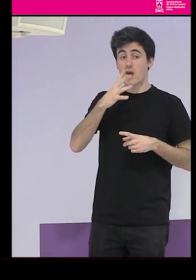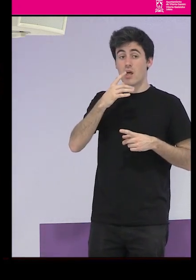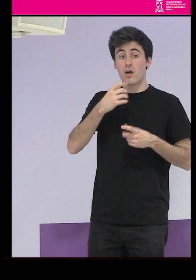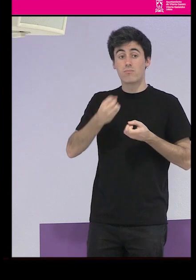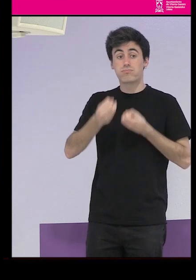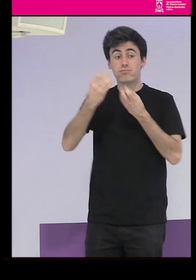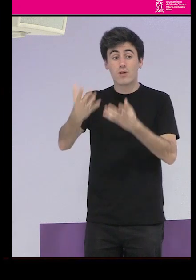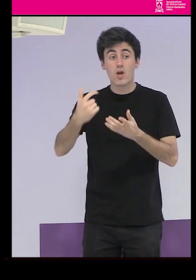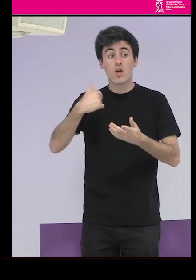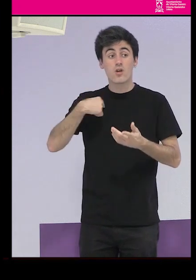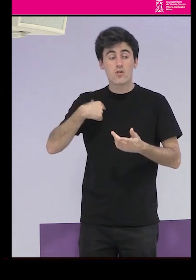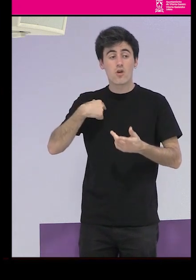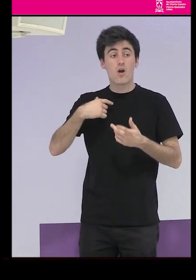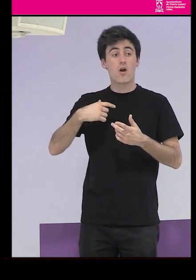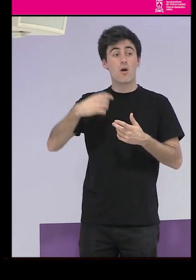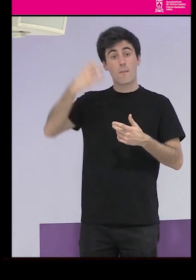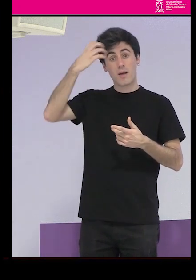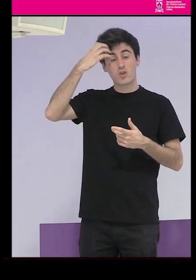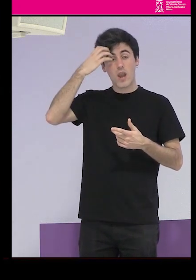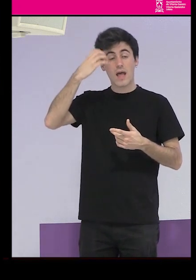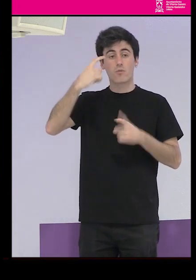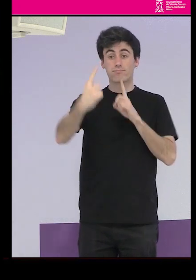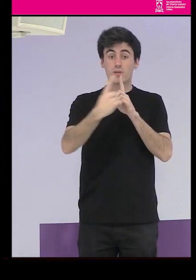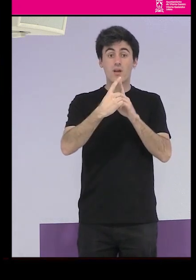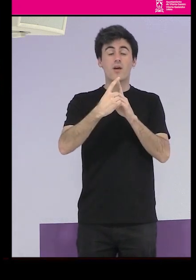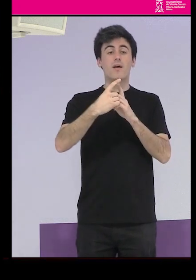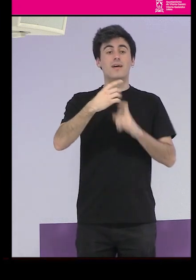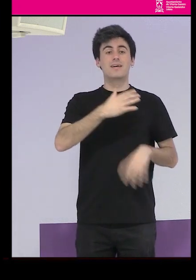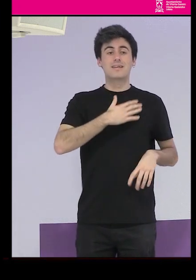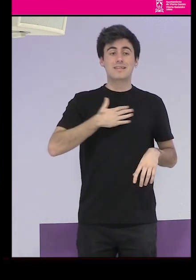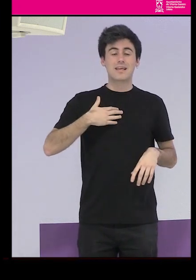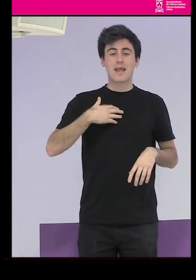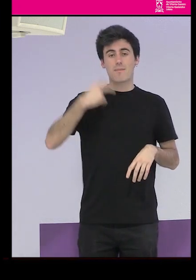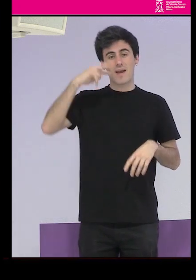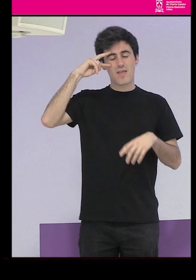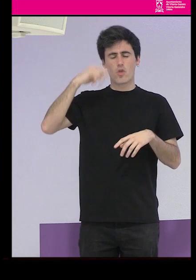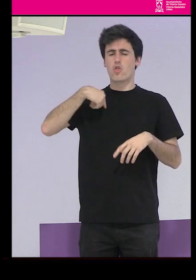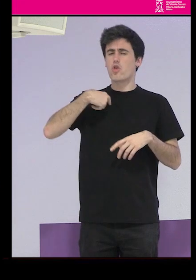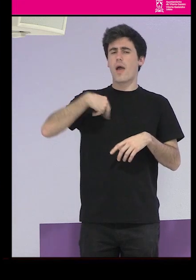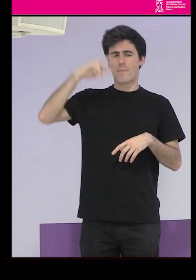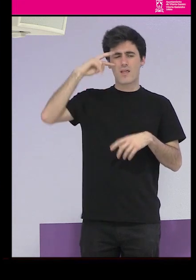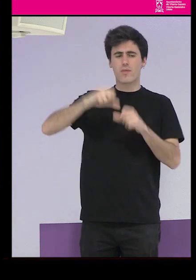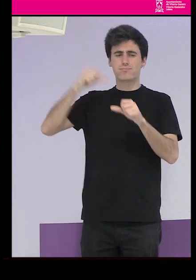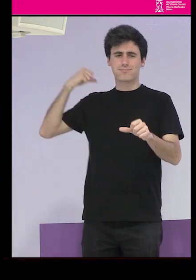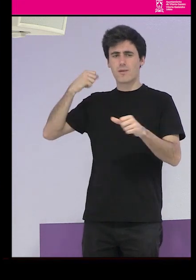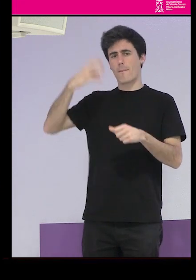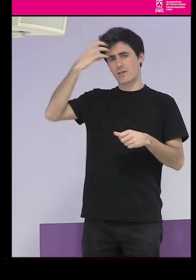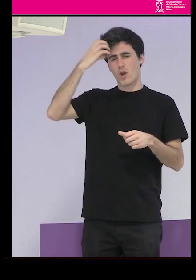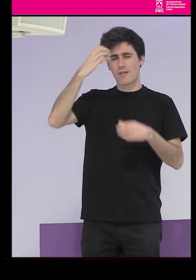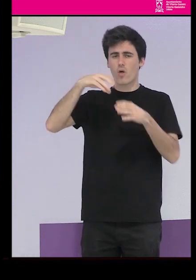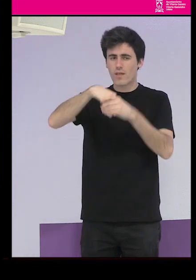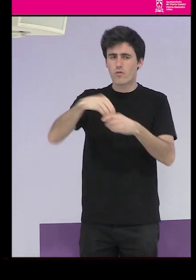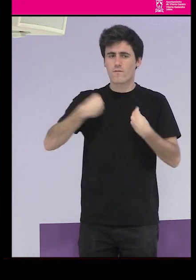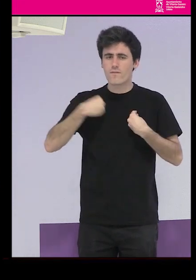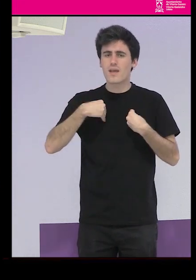y alguien te dice yo estuve en el patronato y justo es de alguien que era hablar con una periodista maja y contar su historia acordaros de mí vale que me